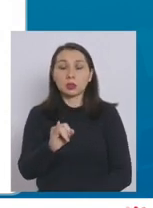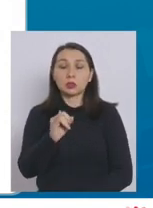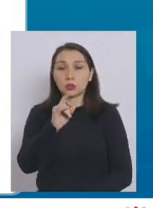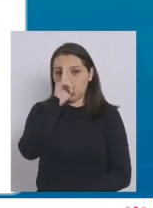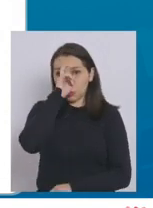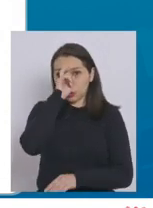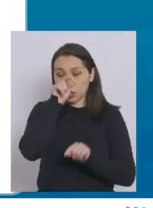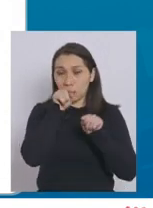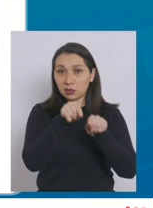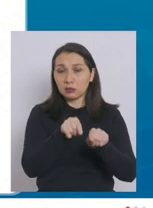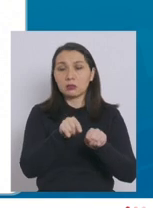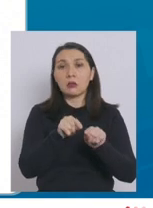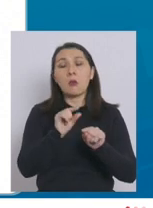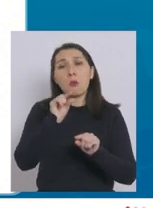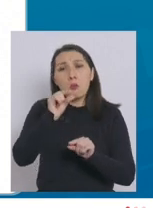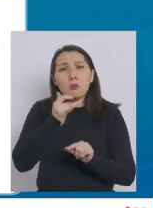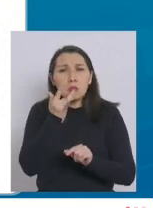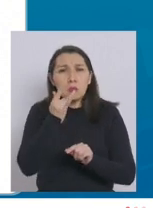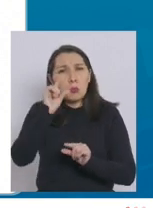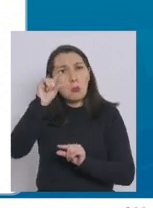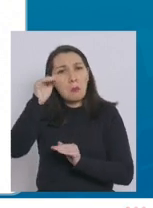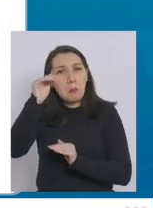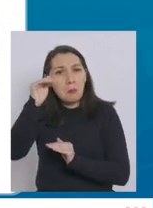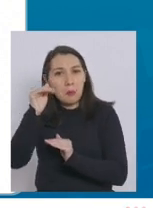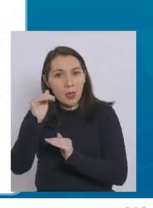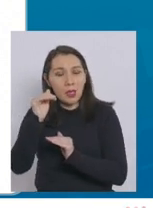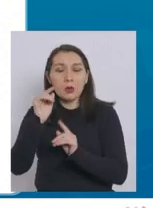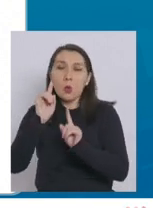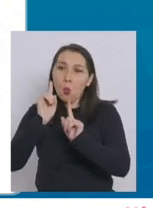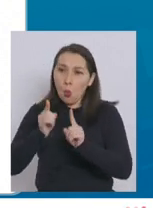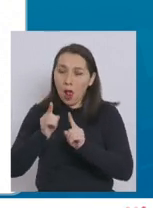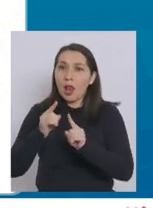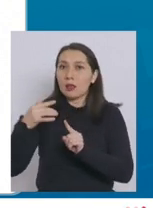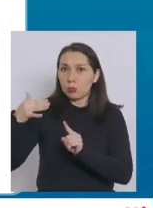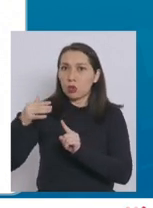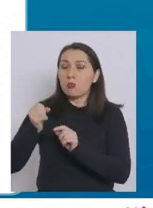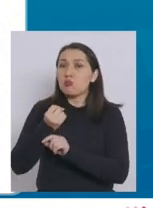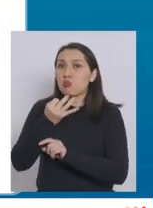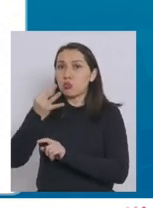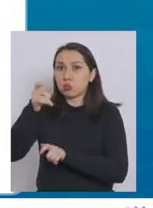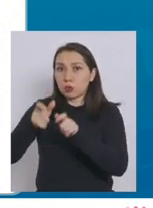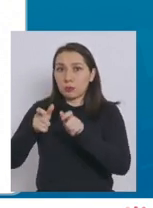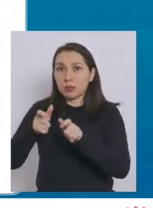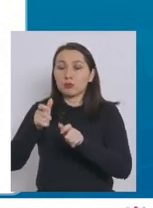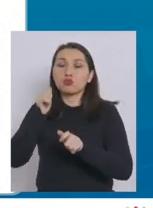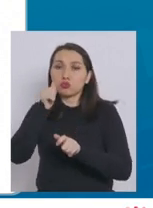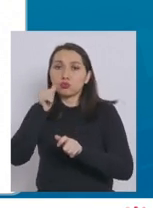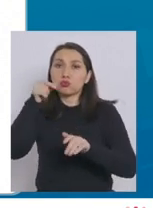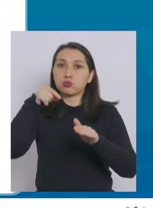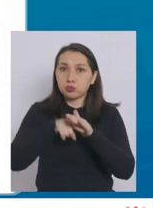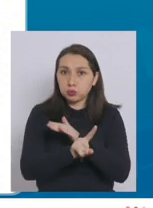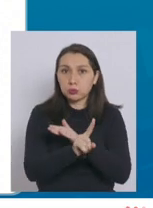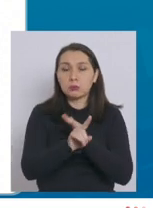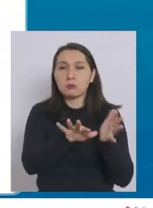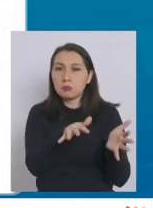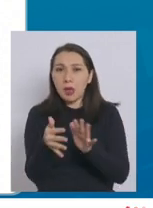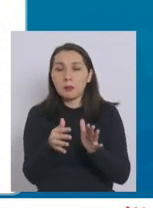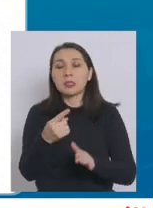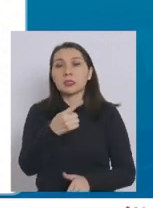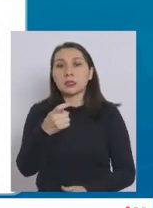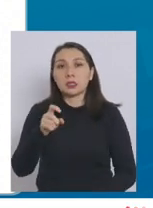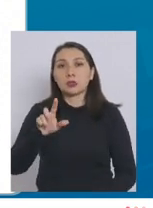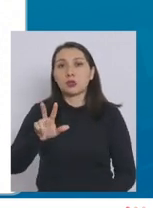ha presentado una leve disminución, continúa siendo un número elevado. Actualmente ingresan diariamente en promedio